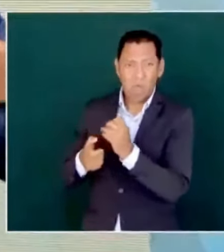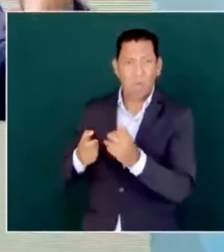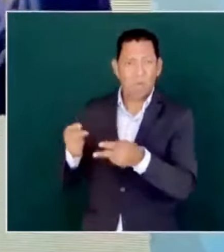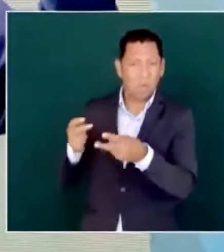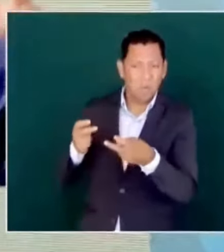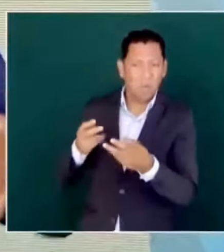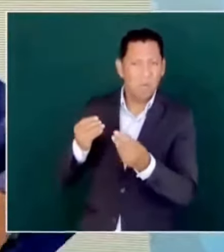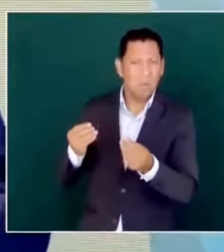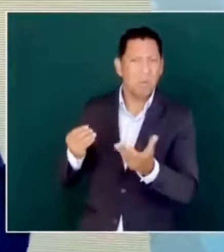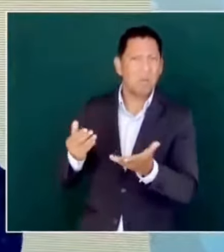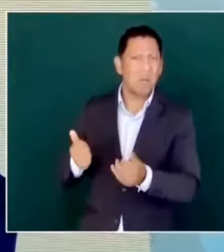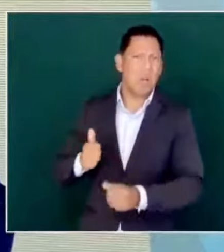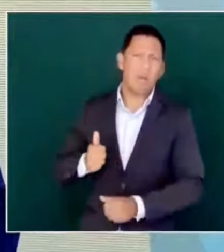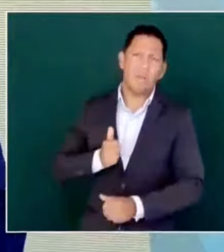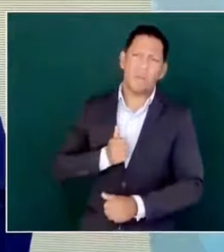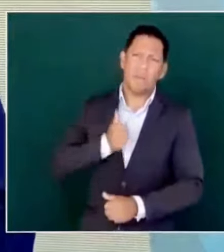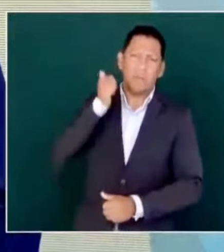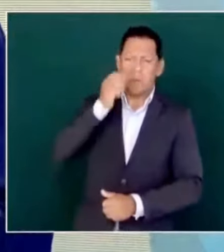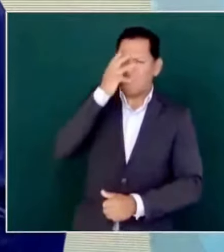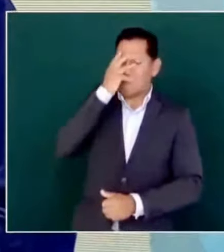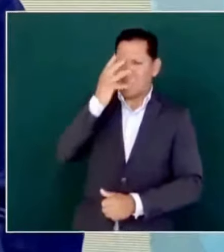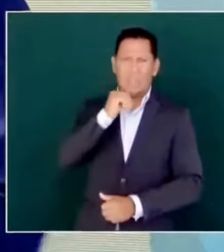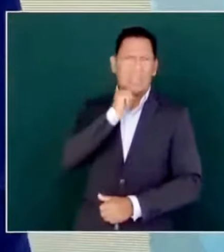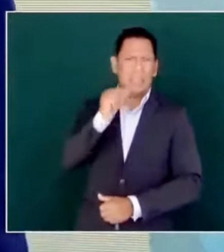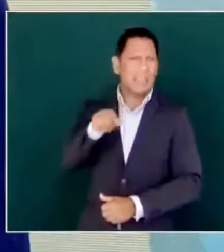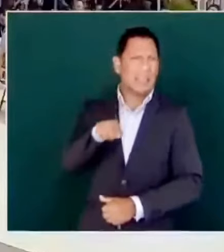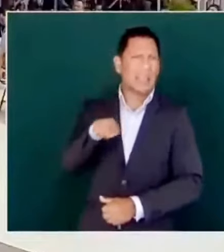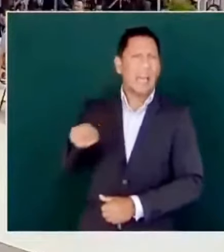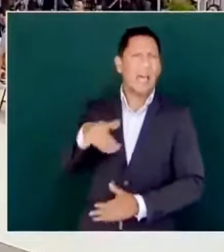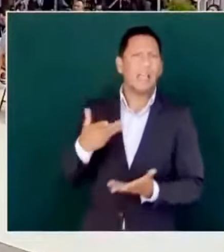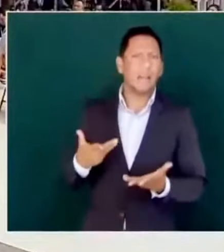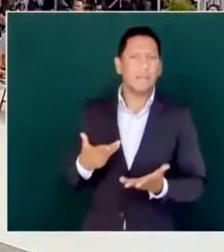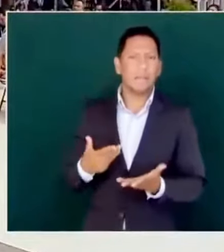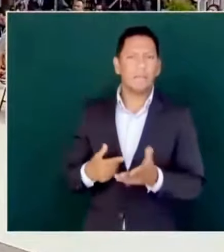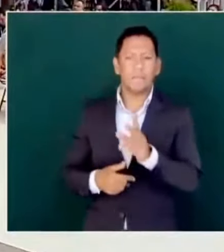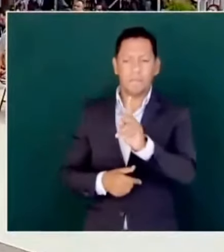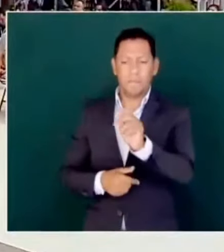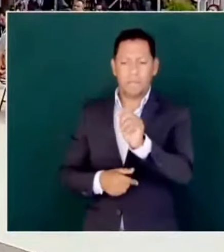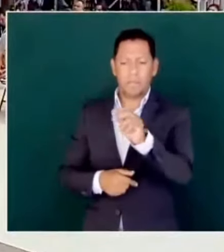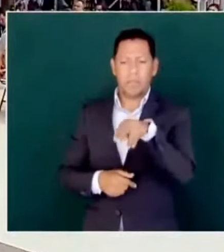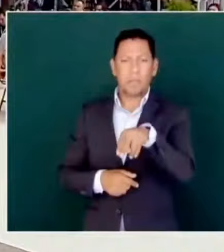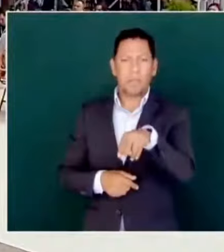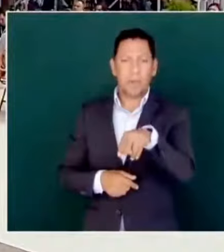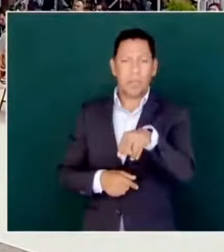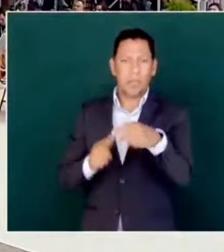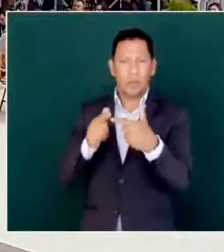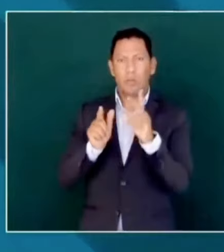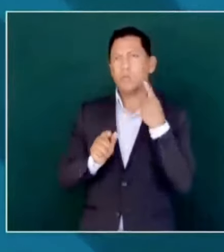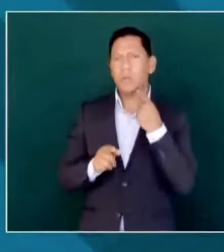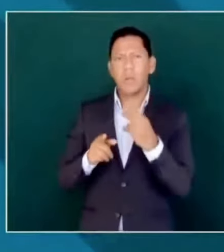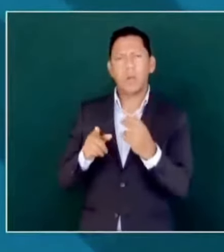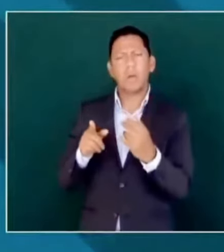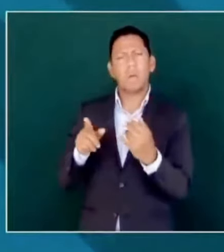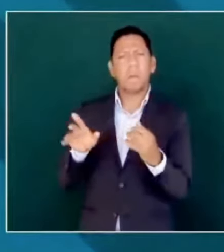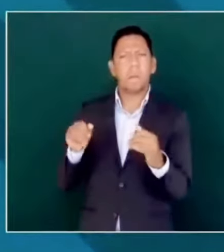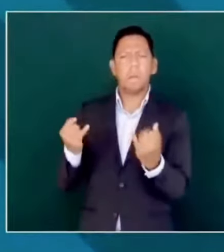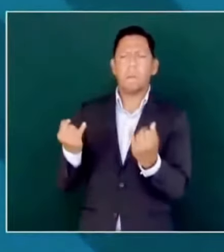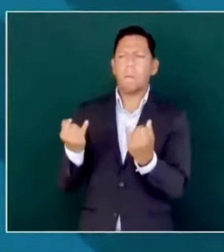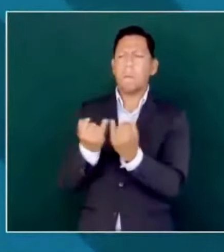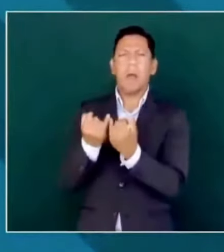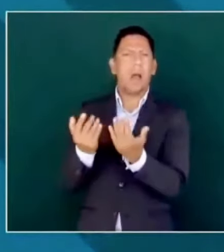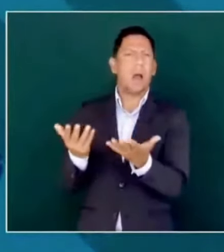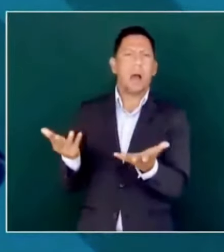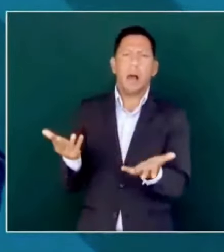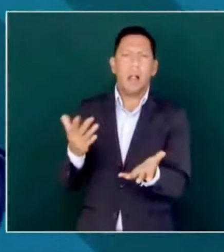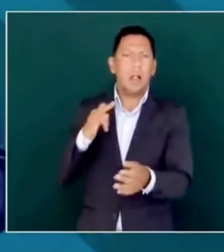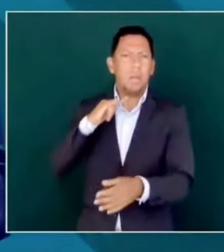cínicos, los panistas corruptos, hipócritas.